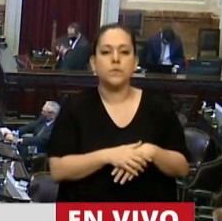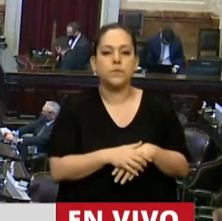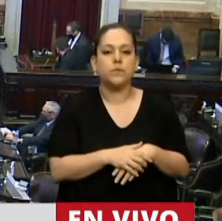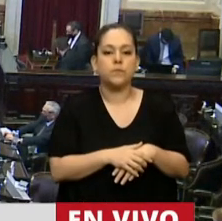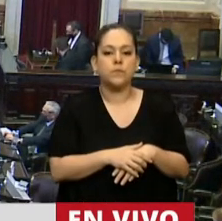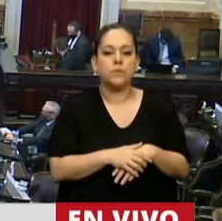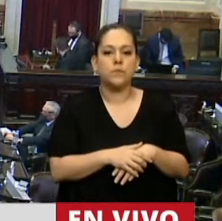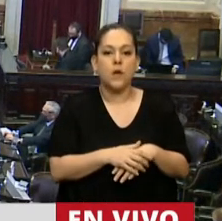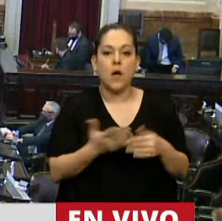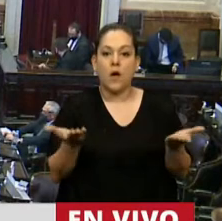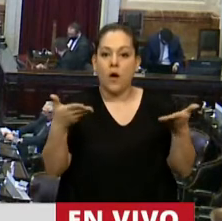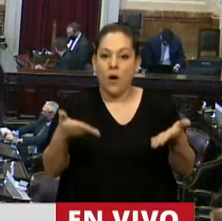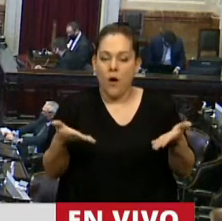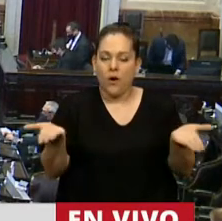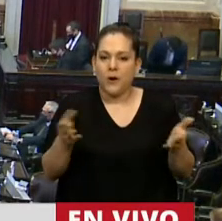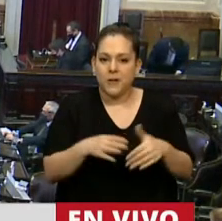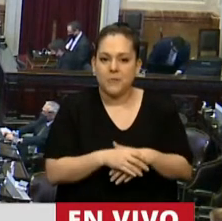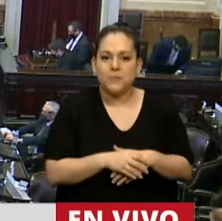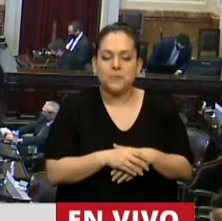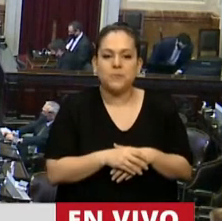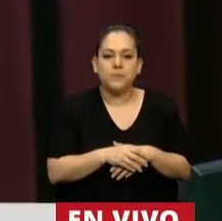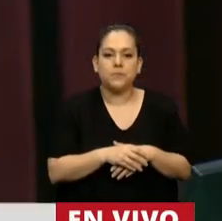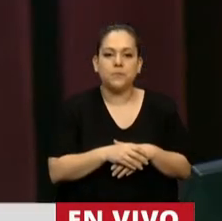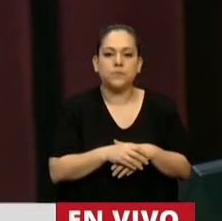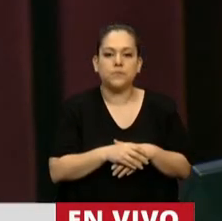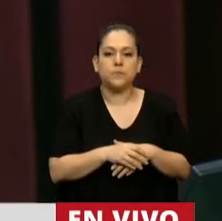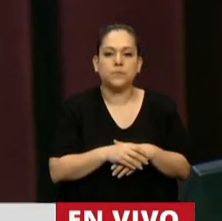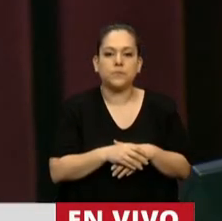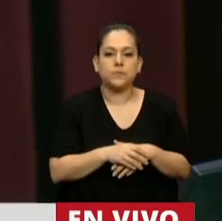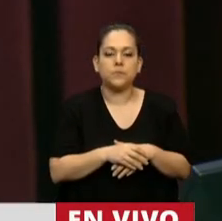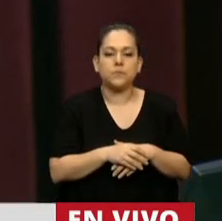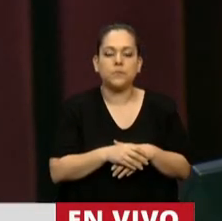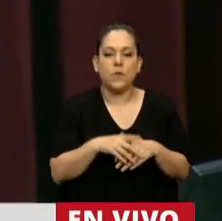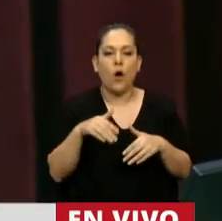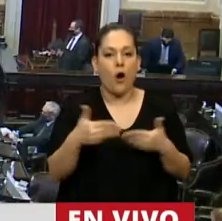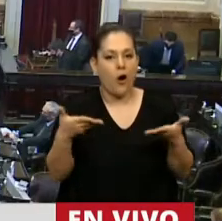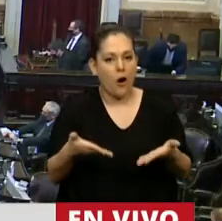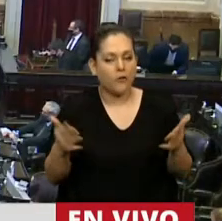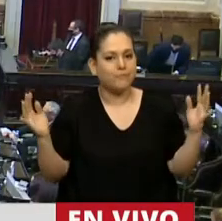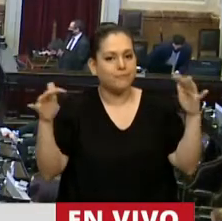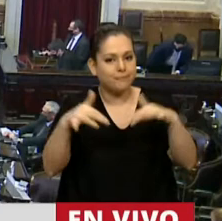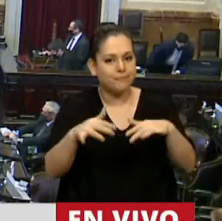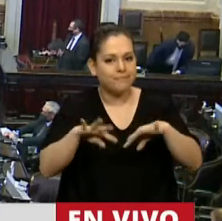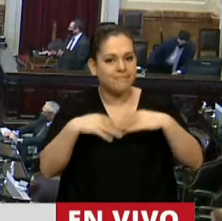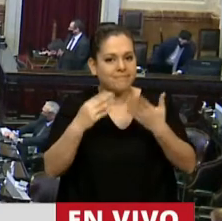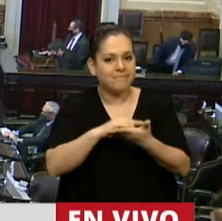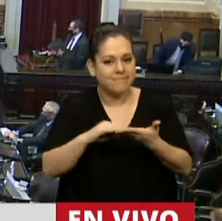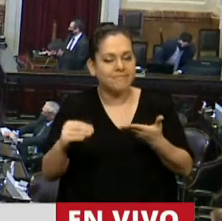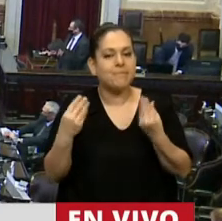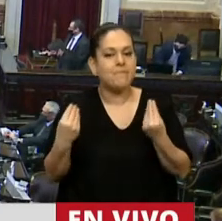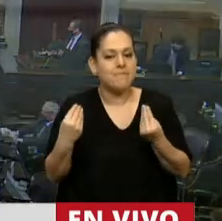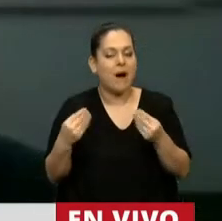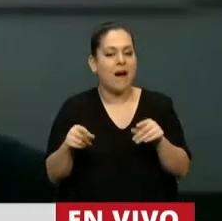Muy Gracias. Hoy estamos reunidos para tratar la